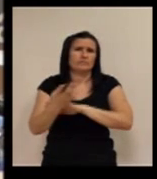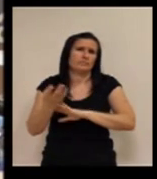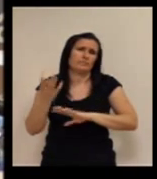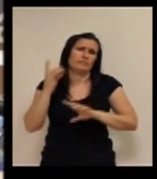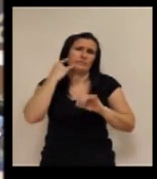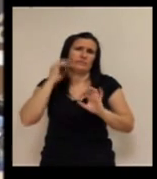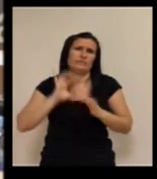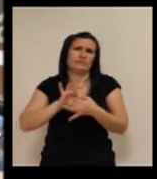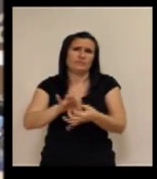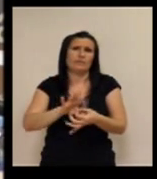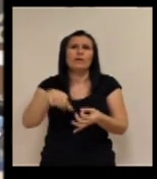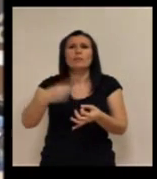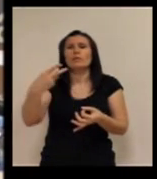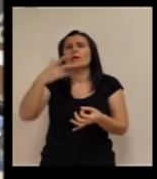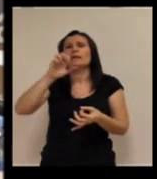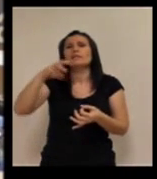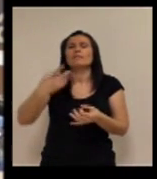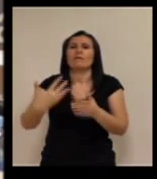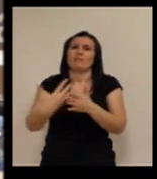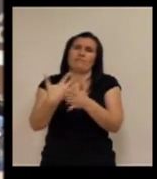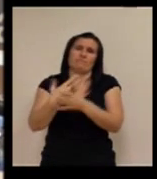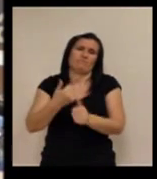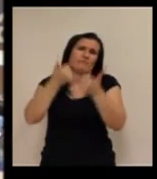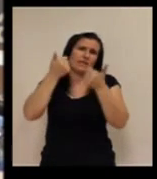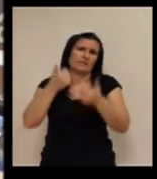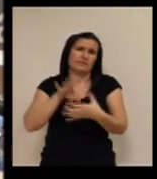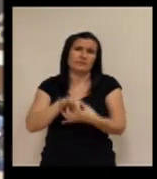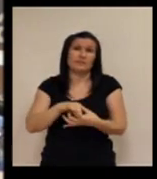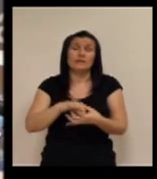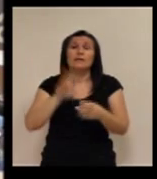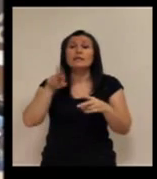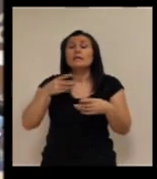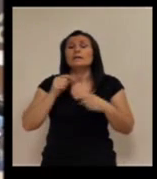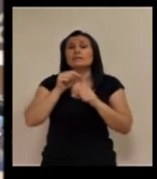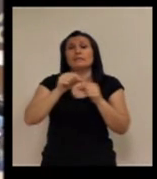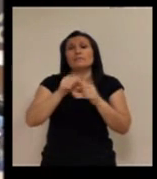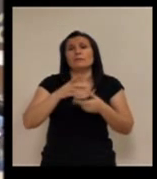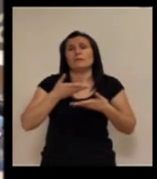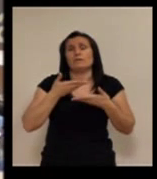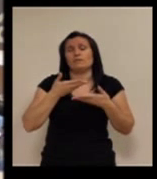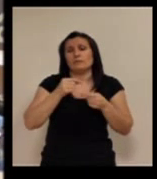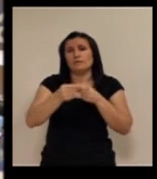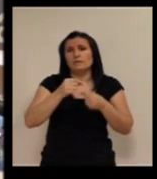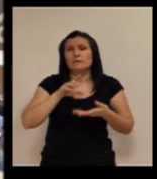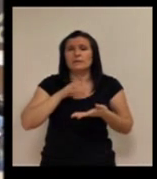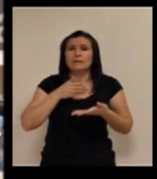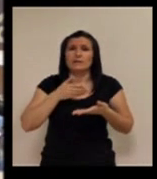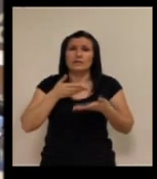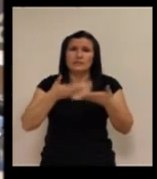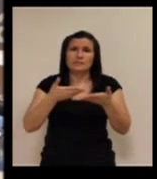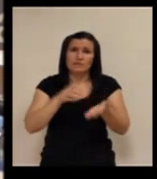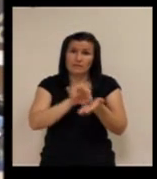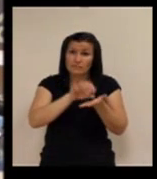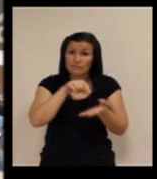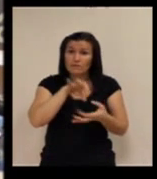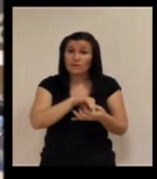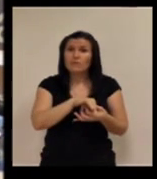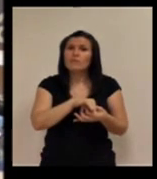nos podrá andar en eso. Aún así, sí que es verdad que en el servicio de teleasistencia la tecnología, bueno, pues ha tenido